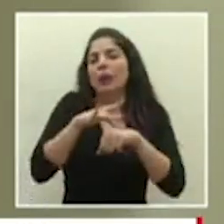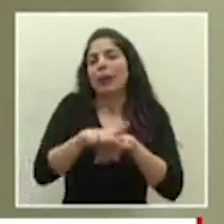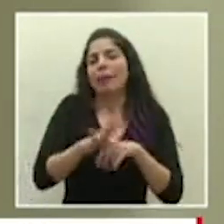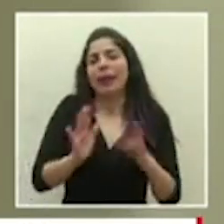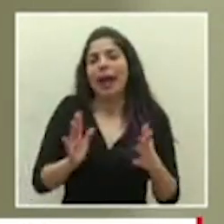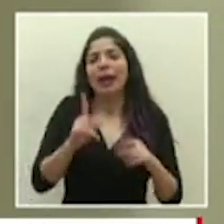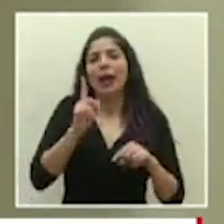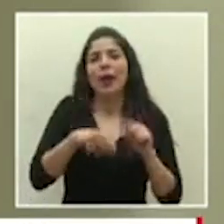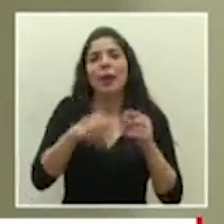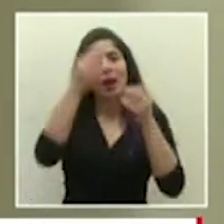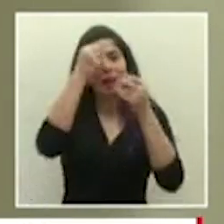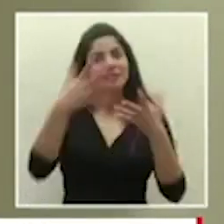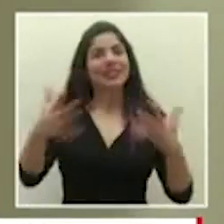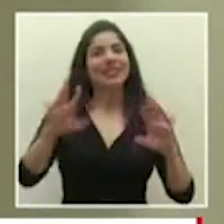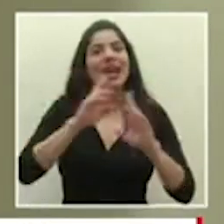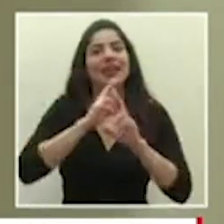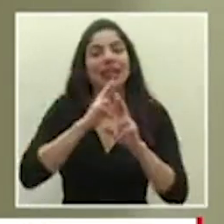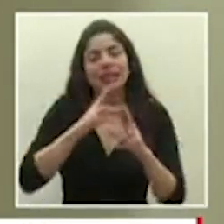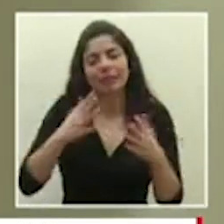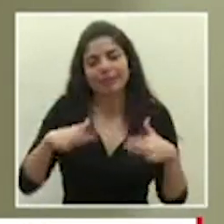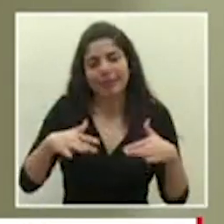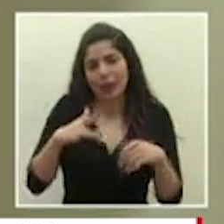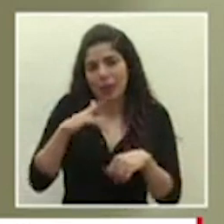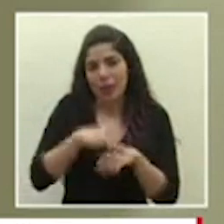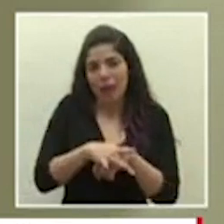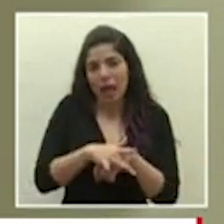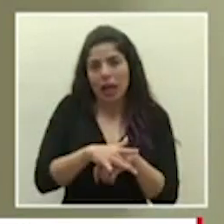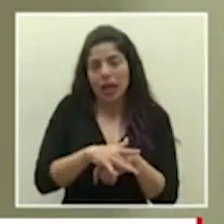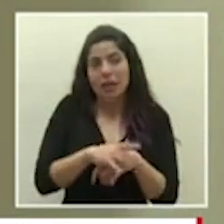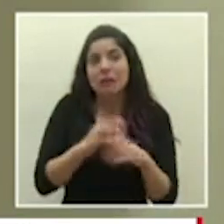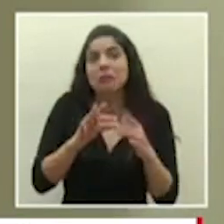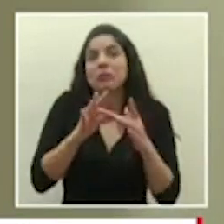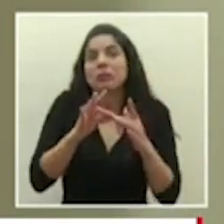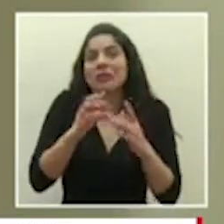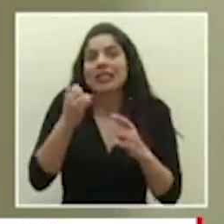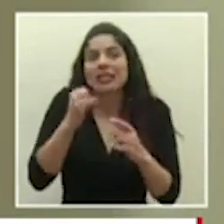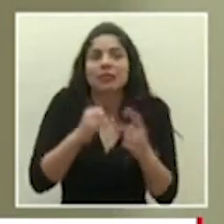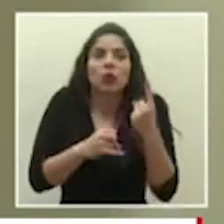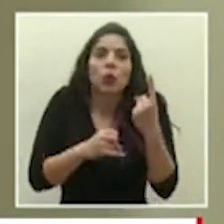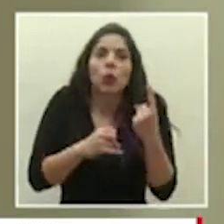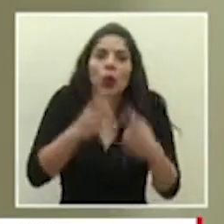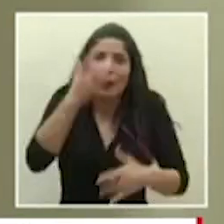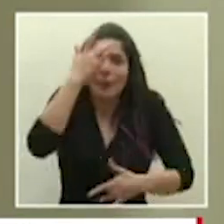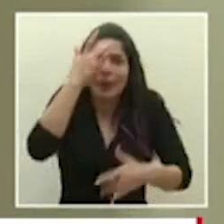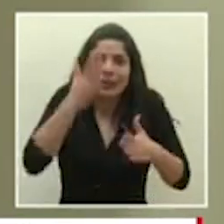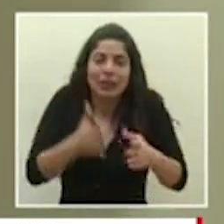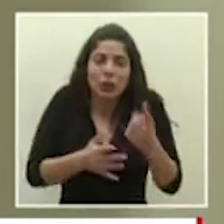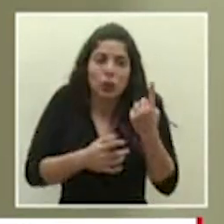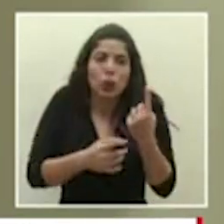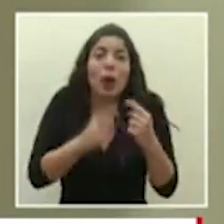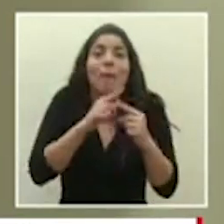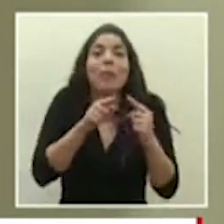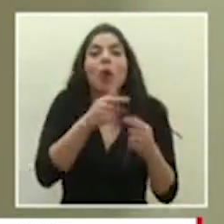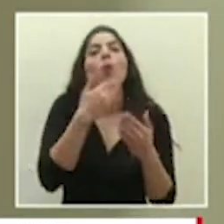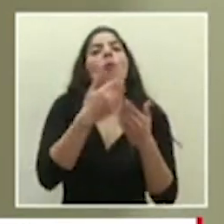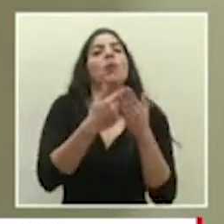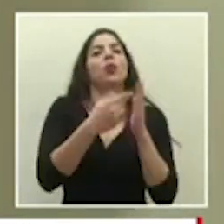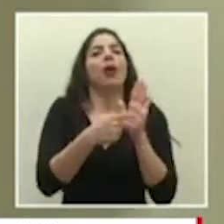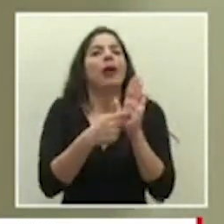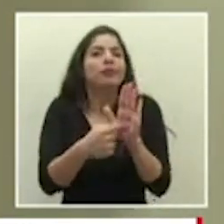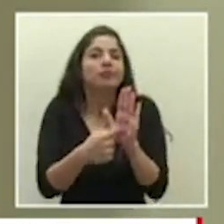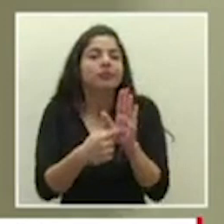anunciar resultados y mucho menos cuando se trata solo de una paciente pero es una buena señal